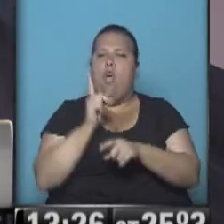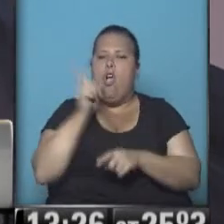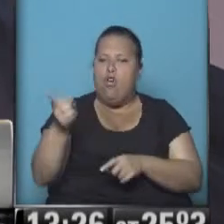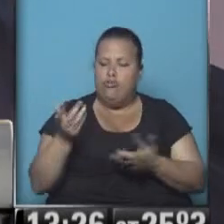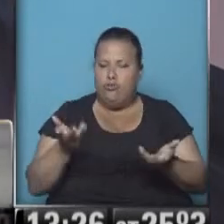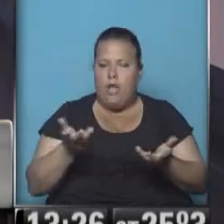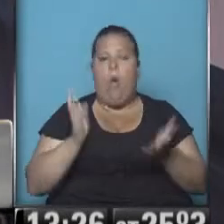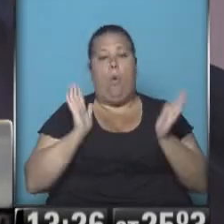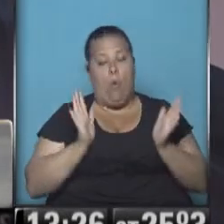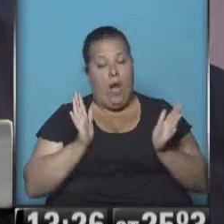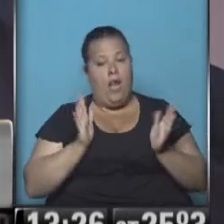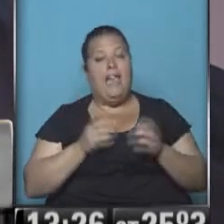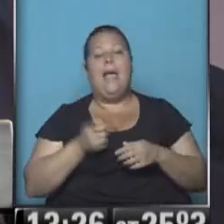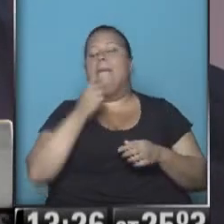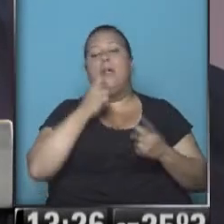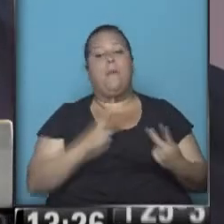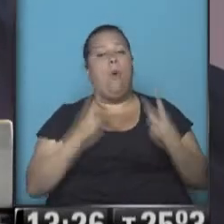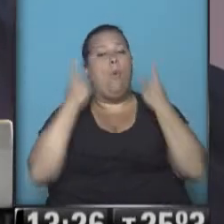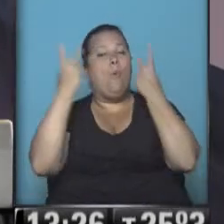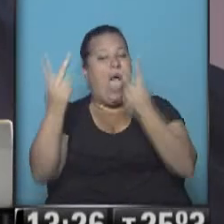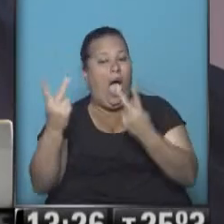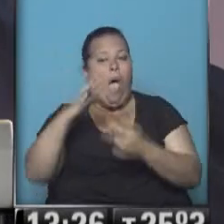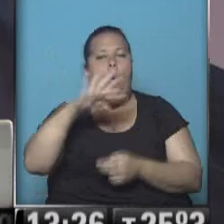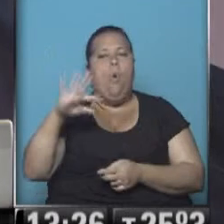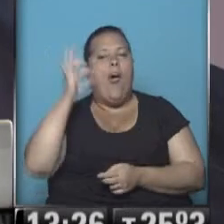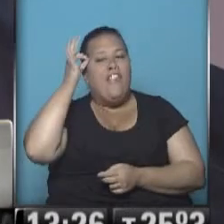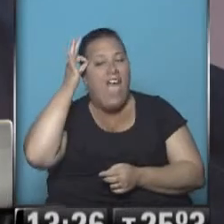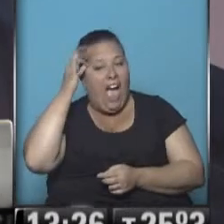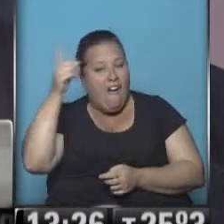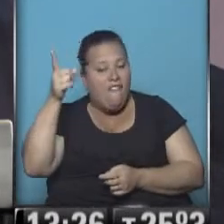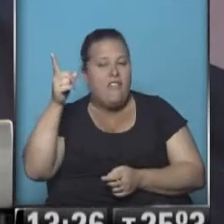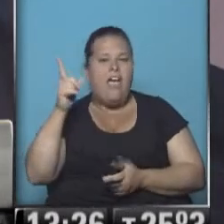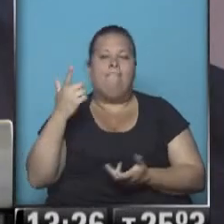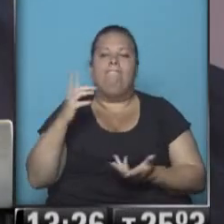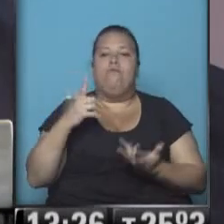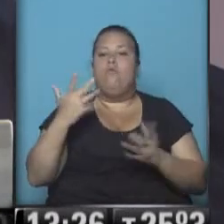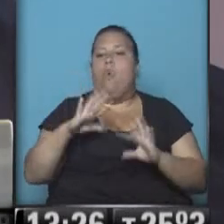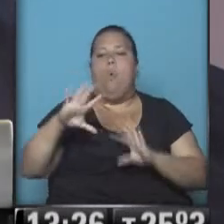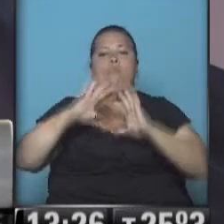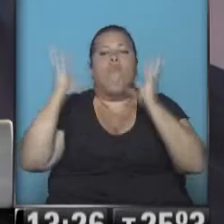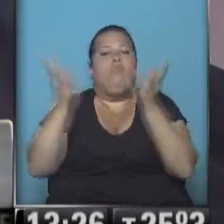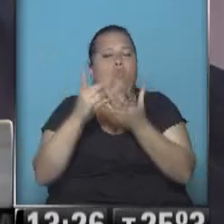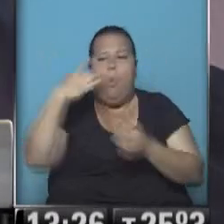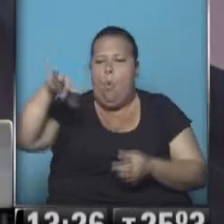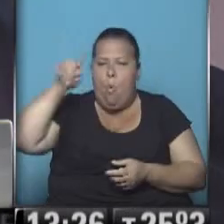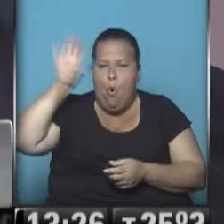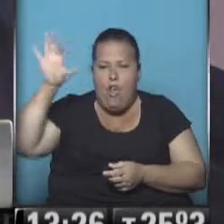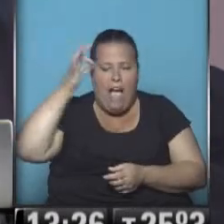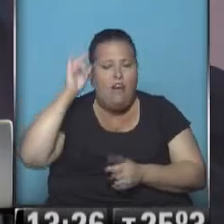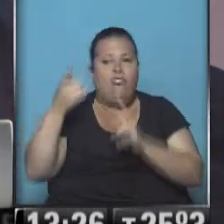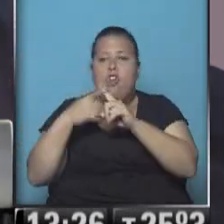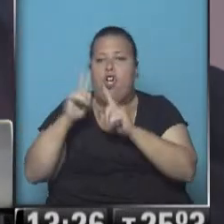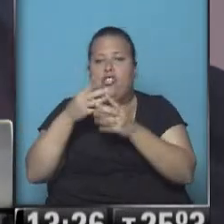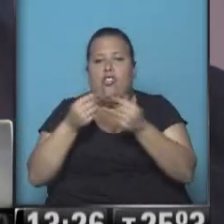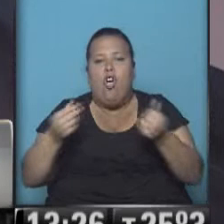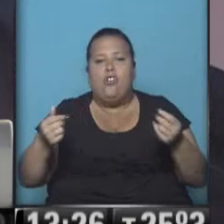entonces? Entonces, bueno, si viajo a una zona, África Occidental, no hay otra zona en el mundo por ahora. No entrar en contacto